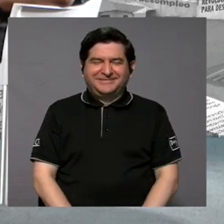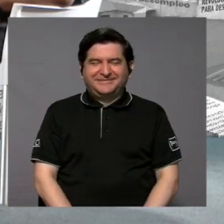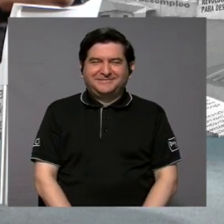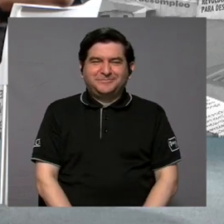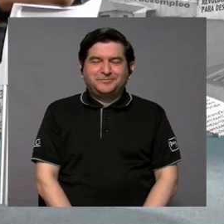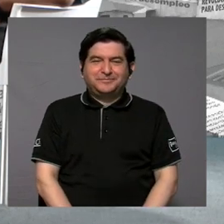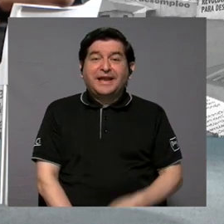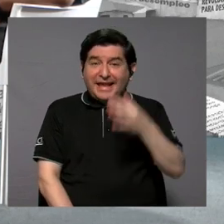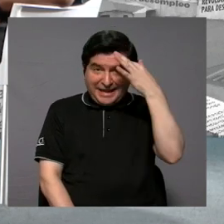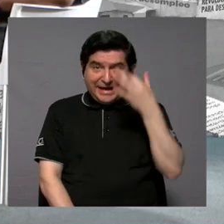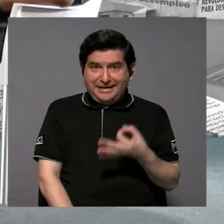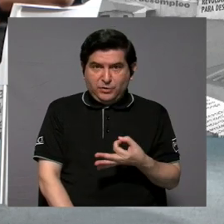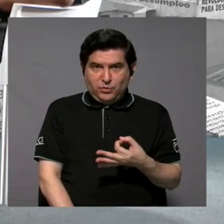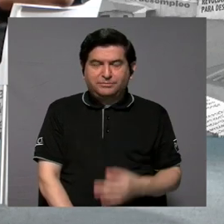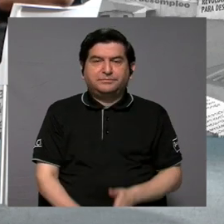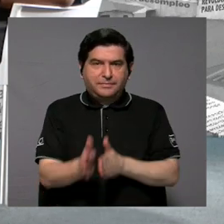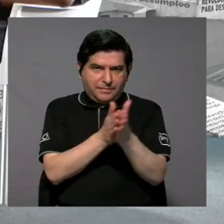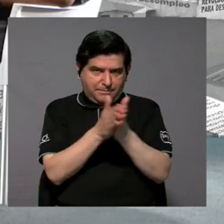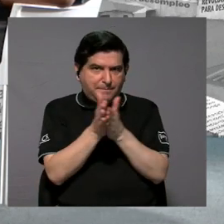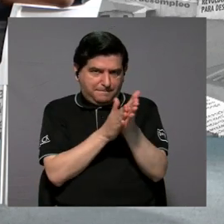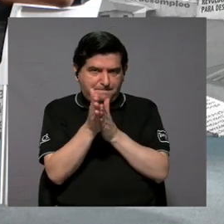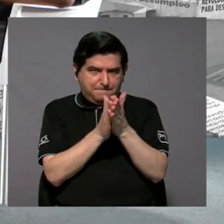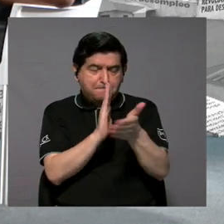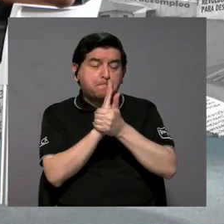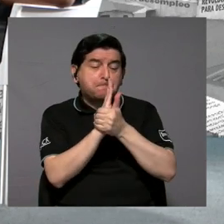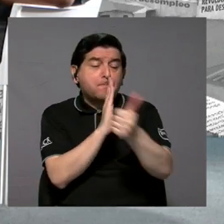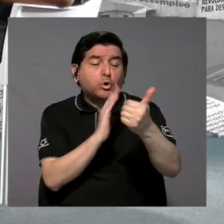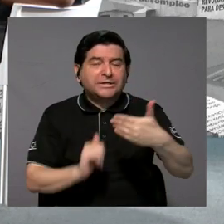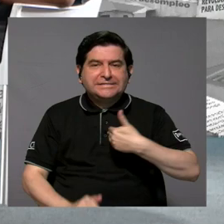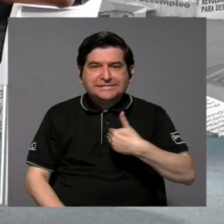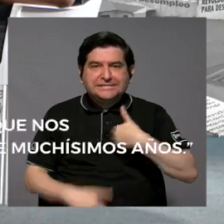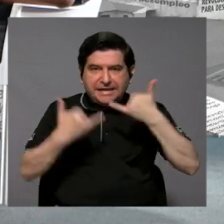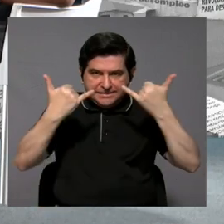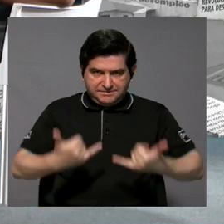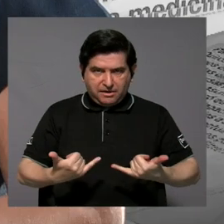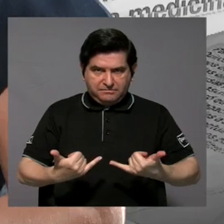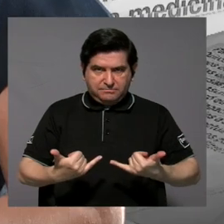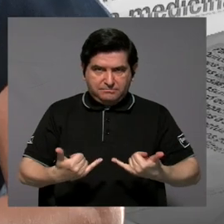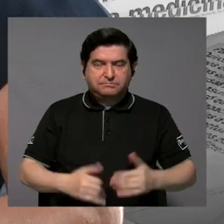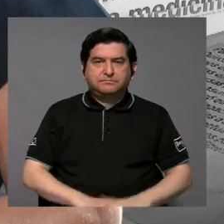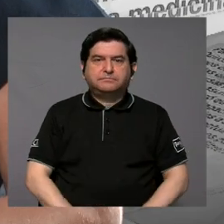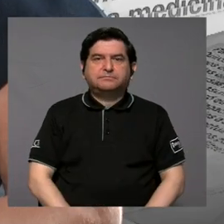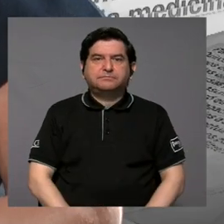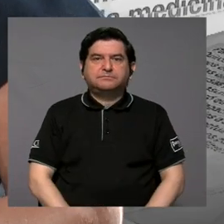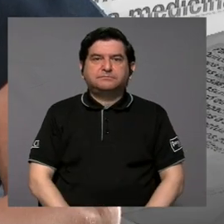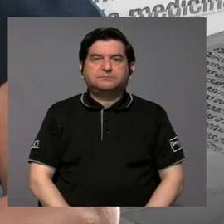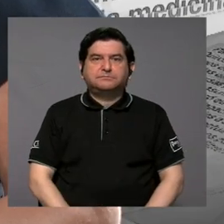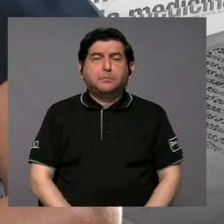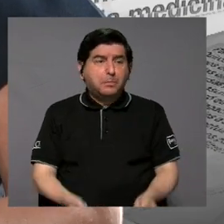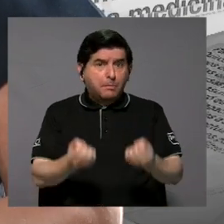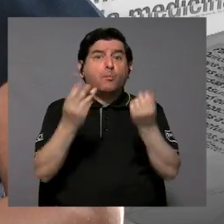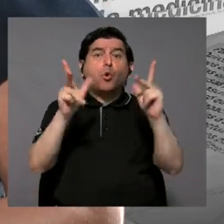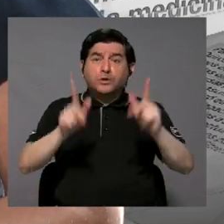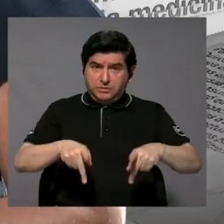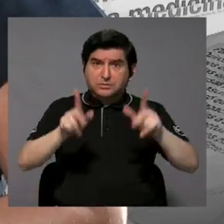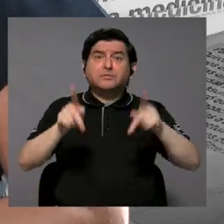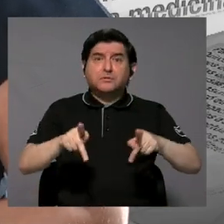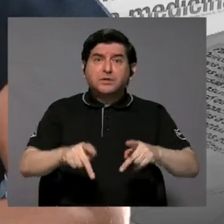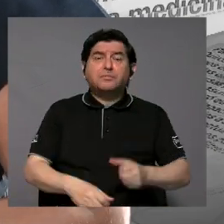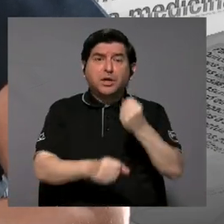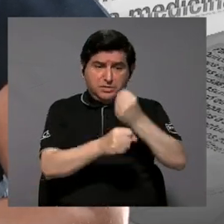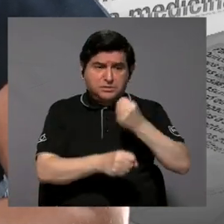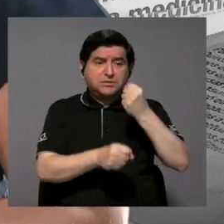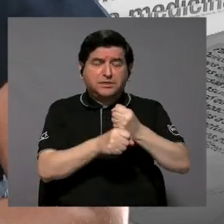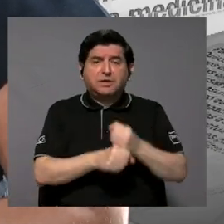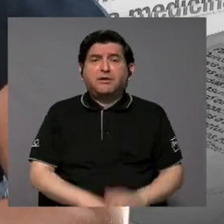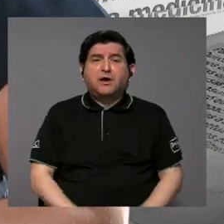Realmente, yo creo que hay que aprovechar el potencial que existe, ¿verdad? Efectivamente, sabemos muchas personas que